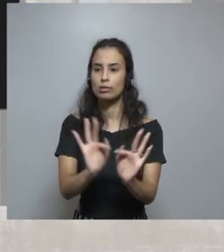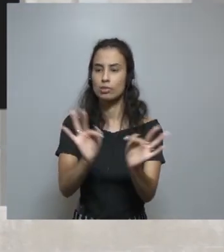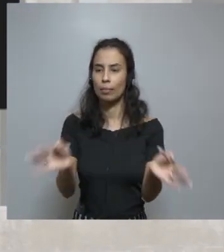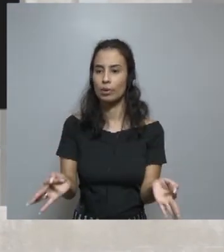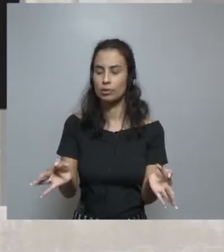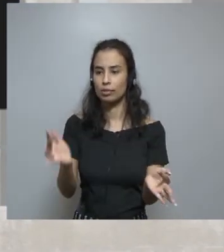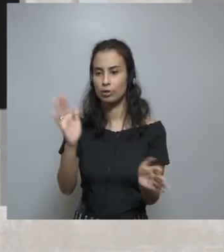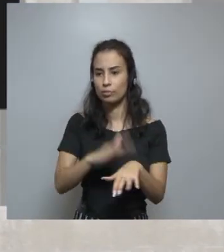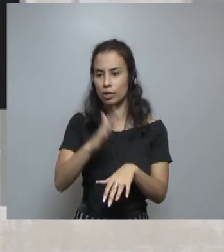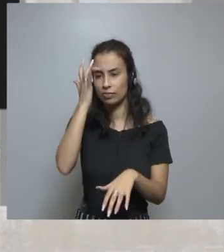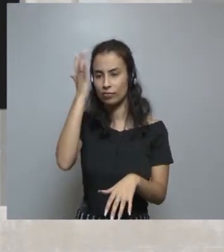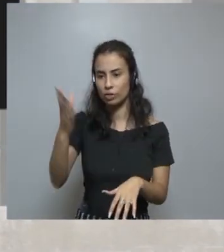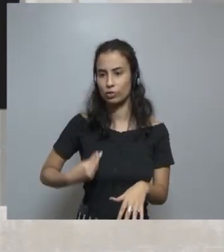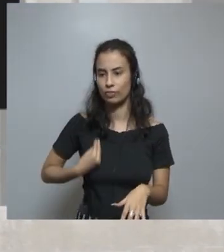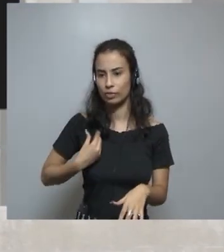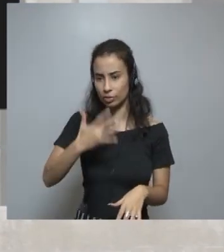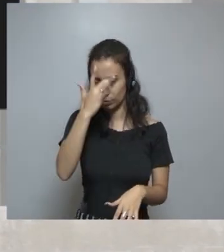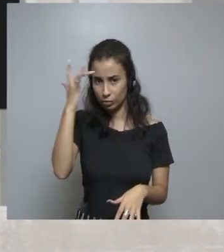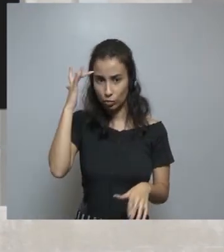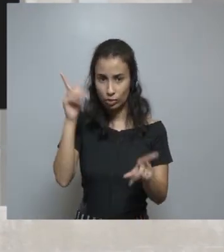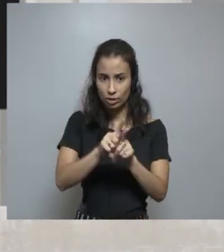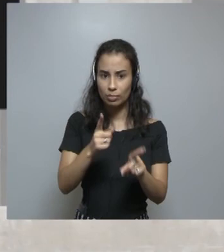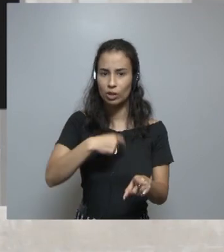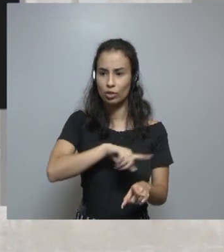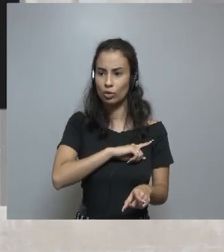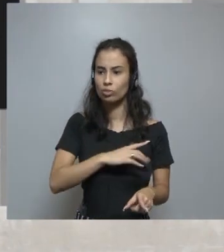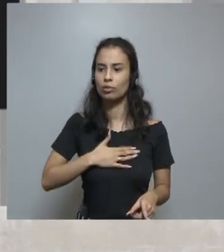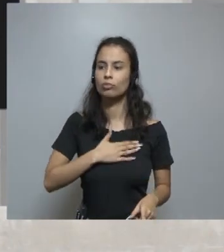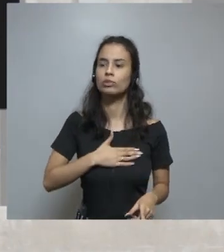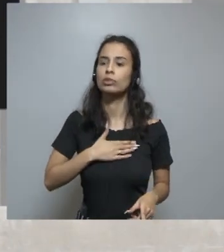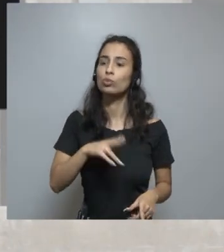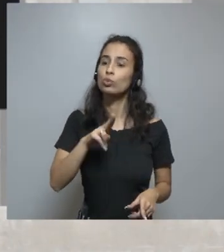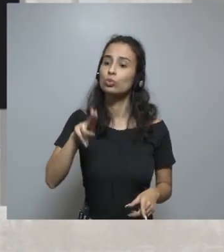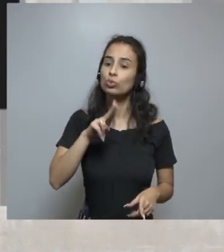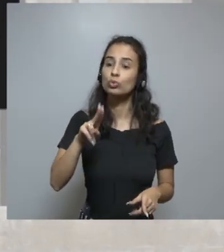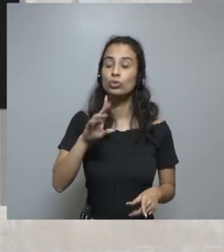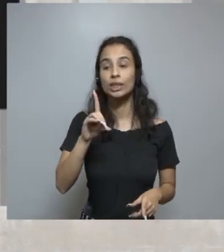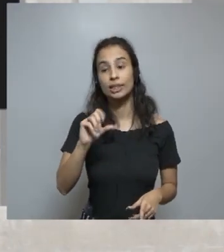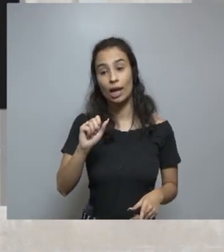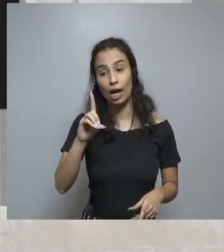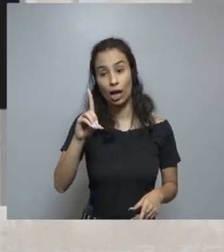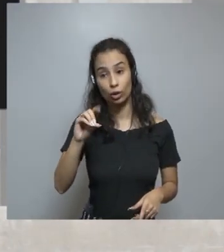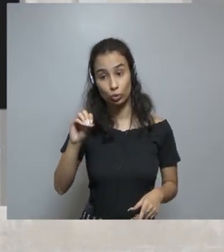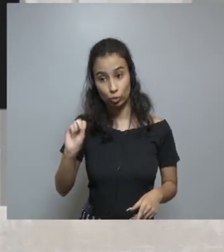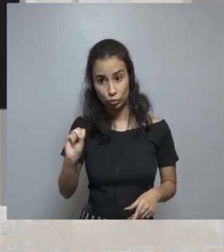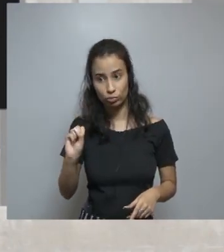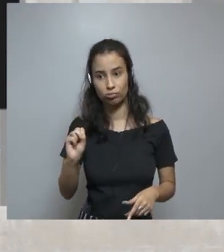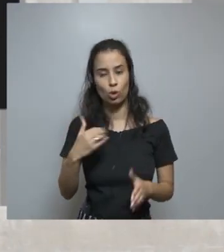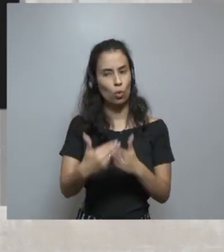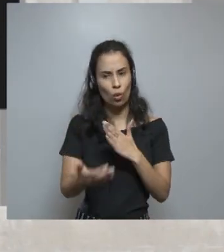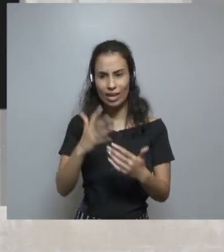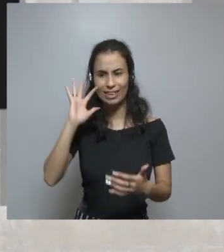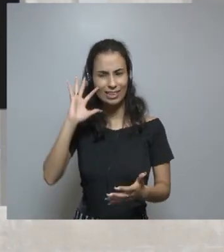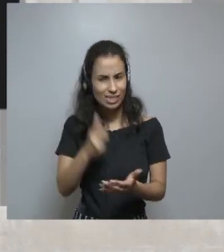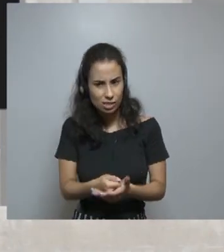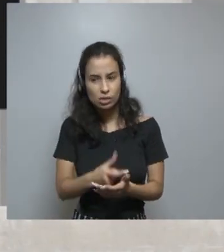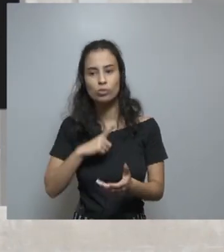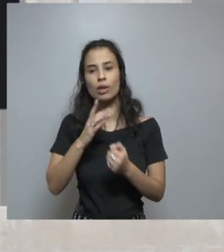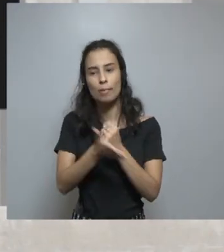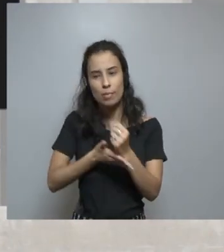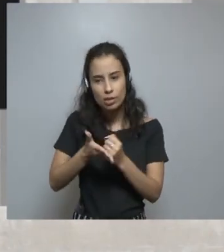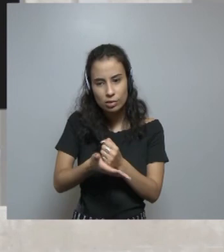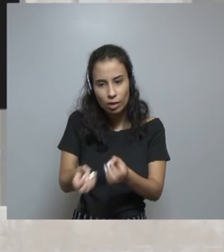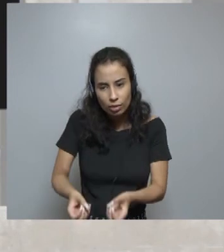para la vida de las personas, sencillez y también uso de datos. Todas las decisiones que tomamos se